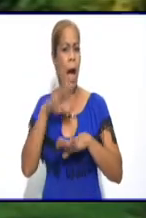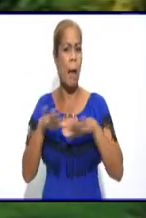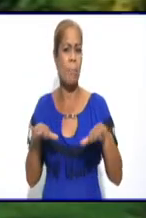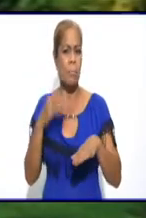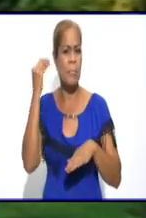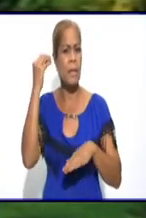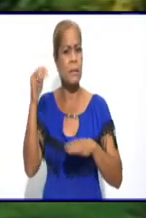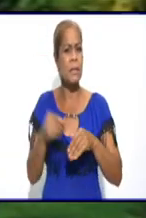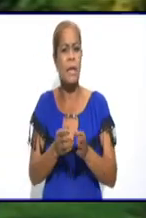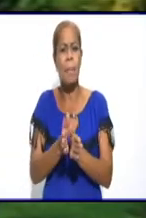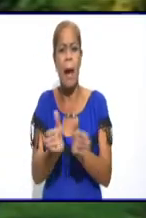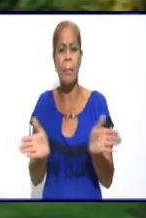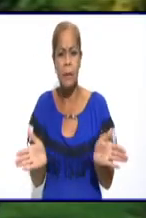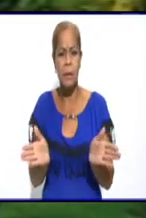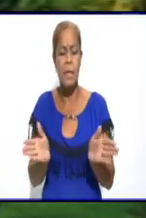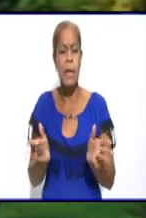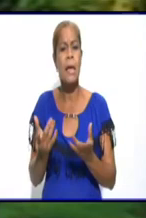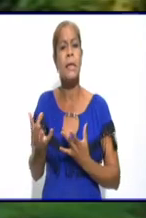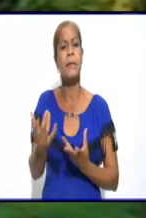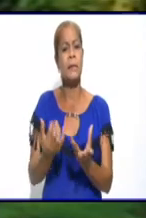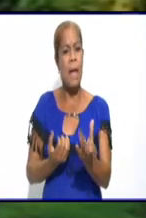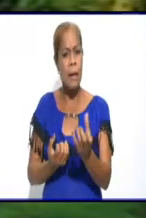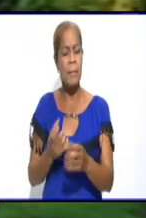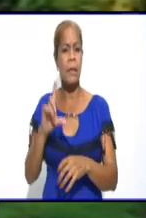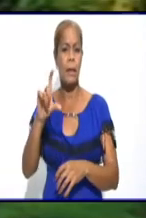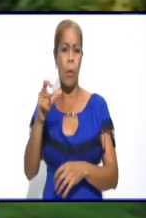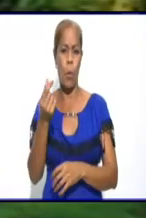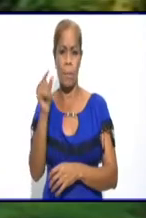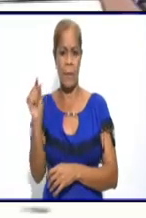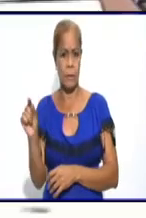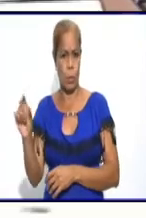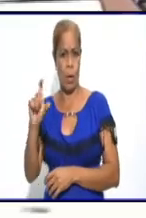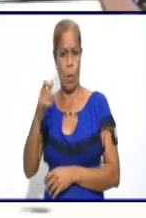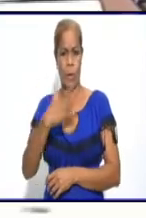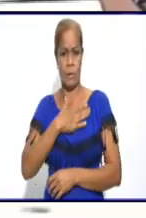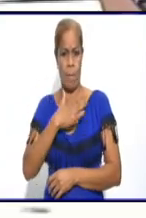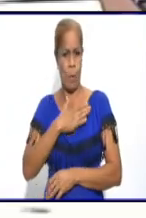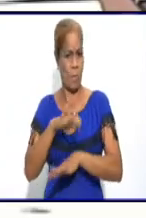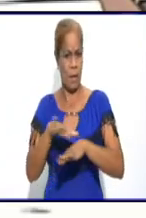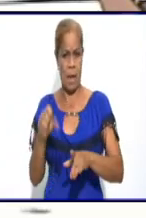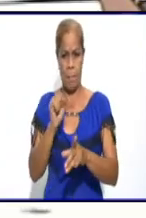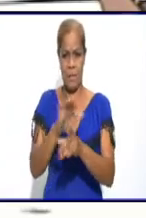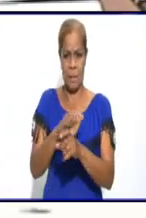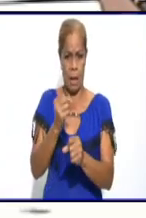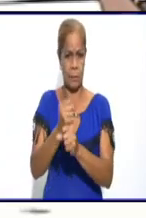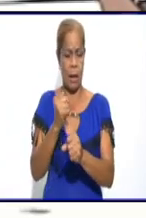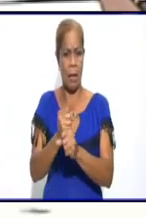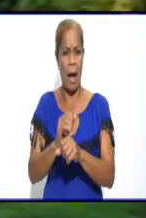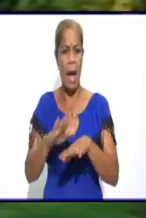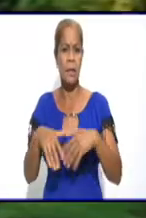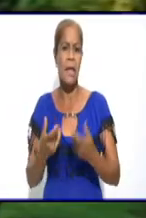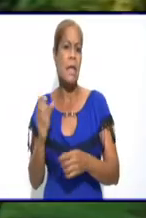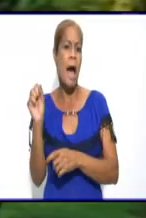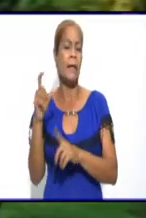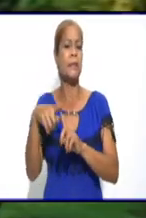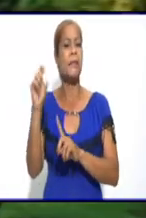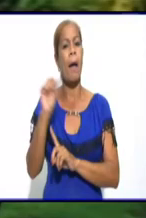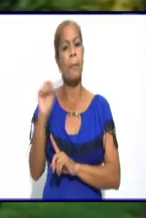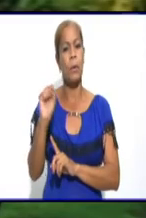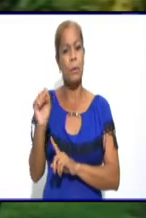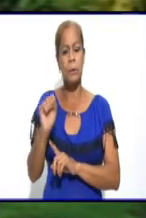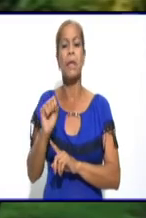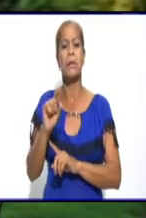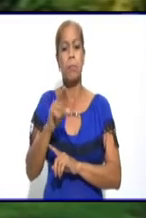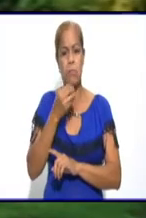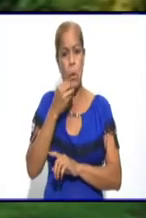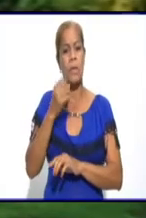poco el paseo, de que los cuentapropias van a trabajar, de que el transporte va a volver a la normalidad, de que se va a abrir todo como